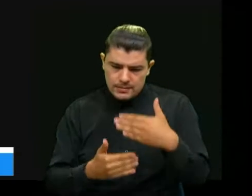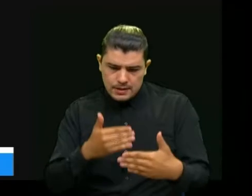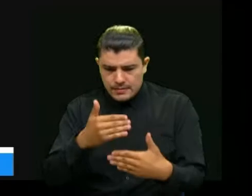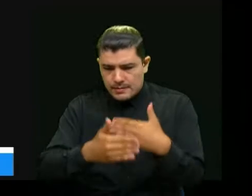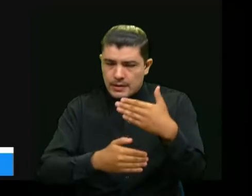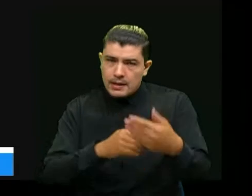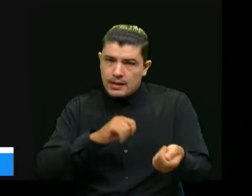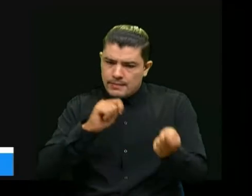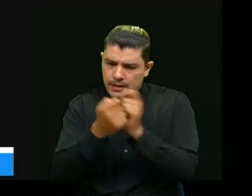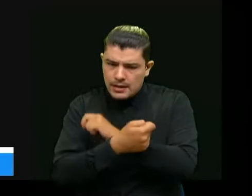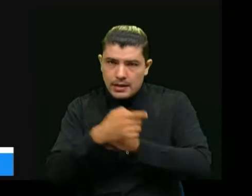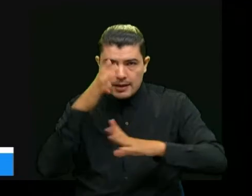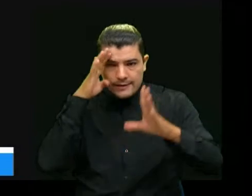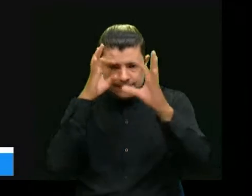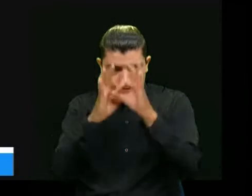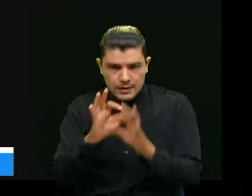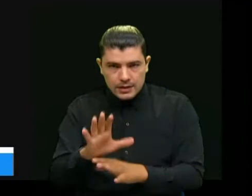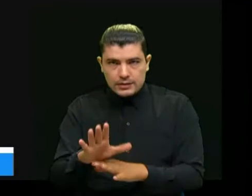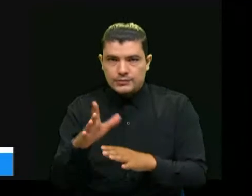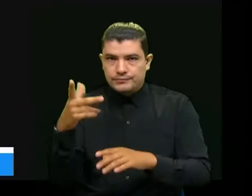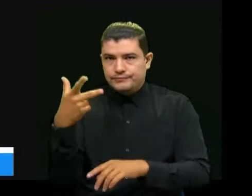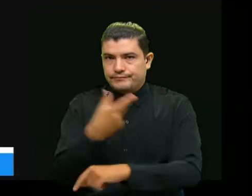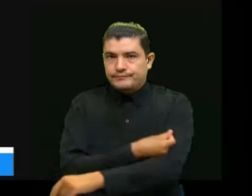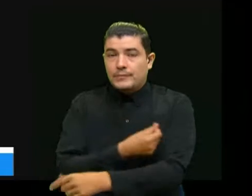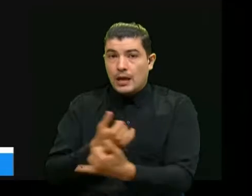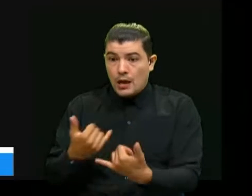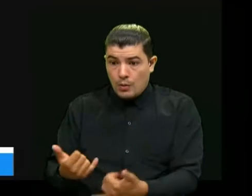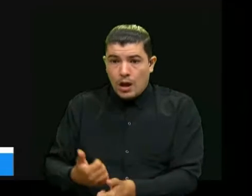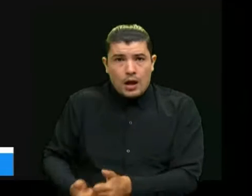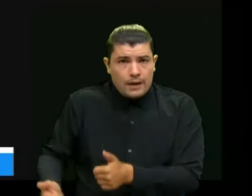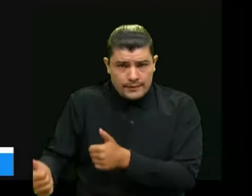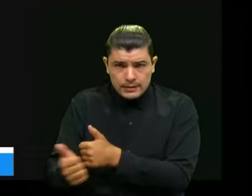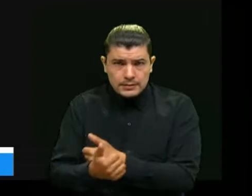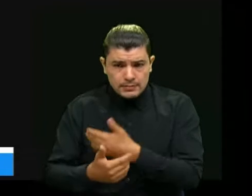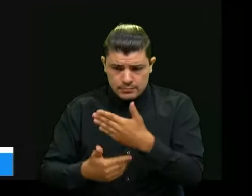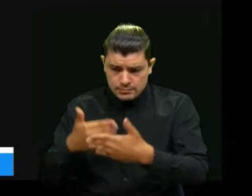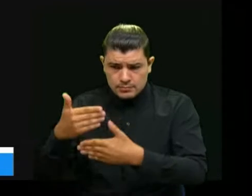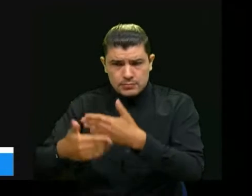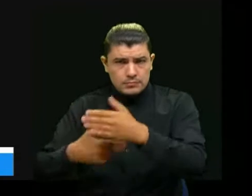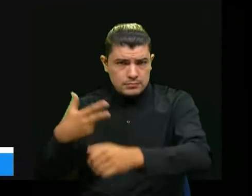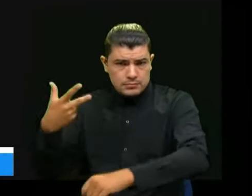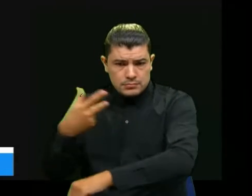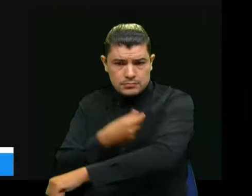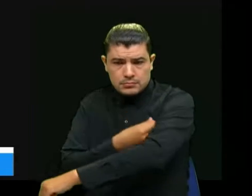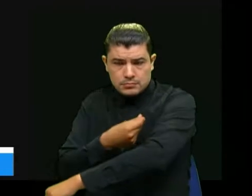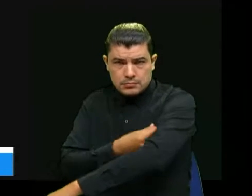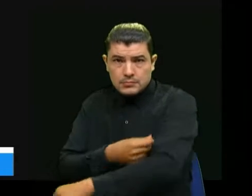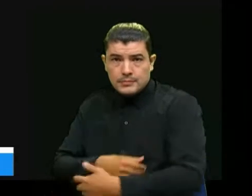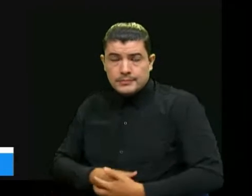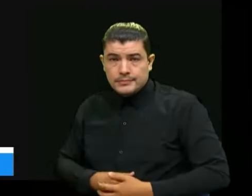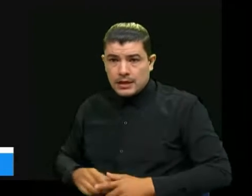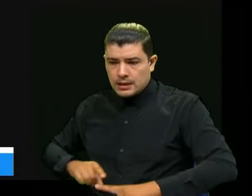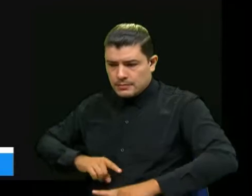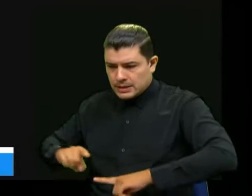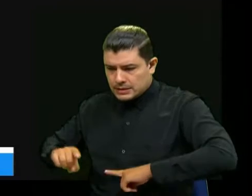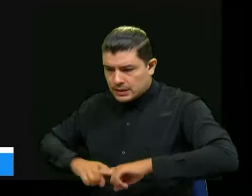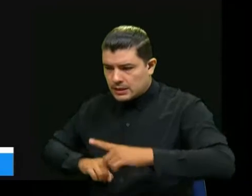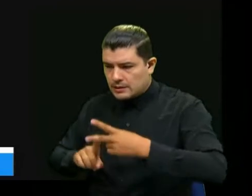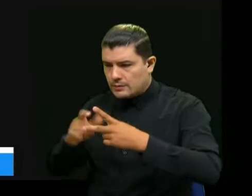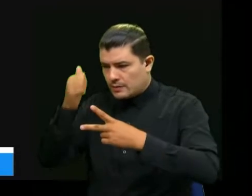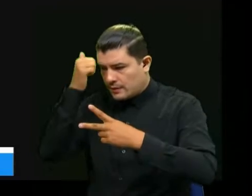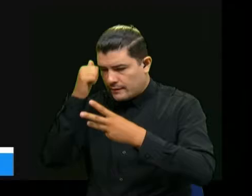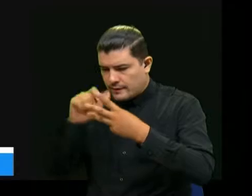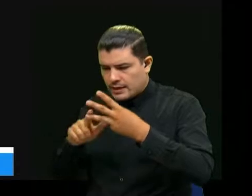transformó en el énfasis en la vacunación que sigue avanzando a nivel de administrativos, de docentes, de